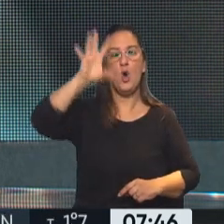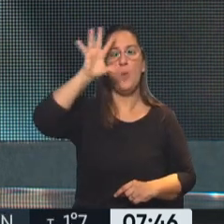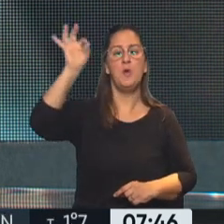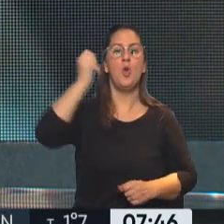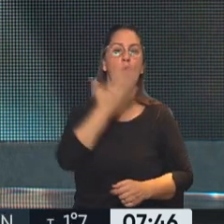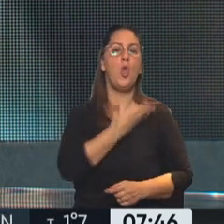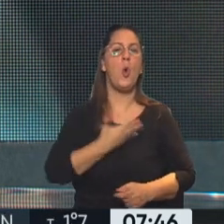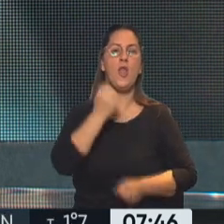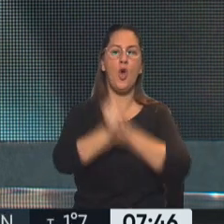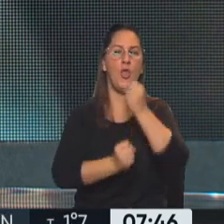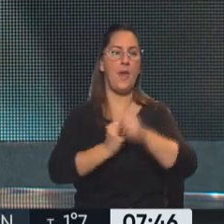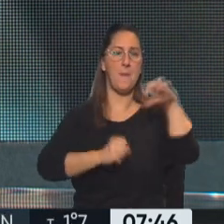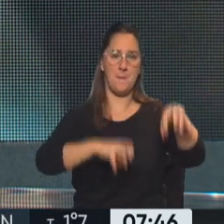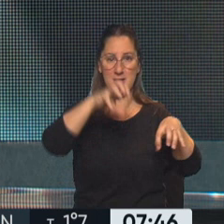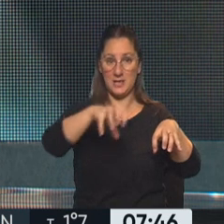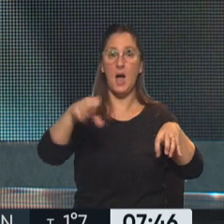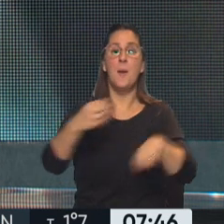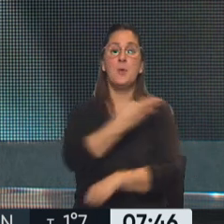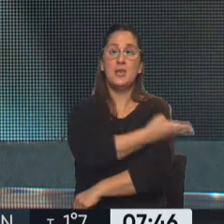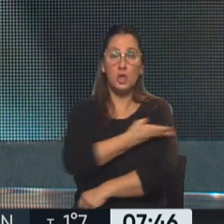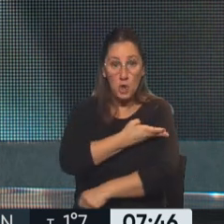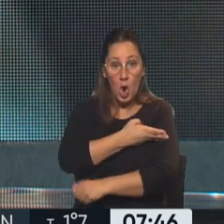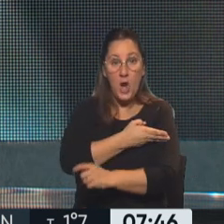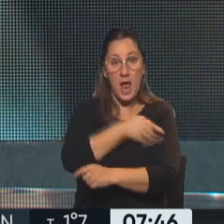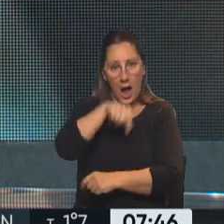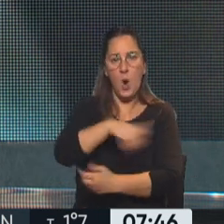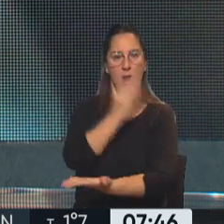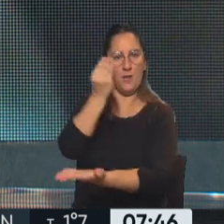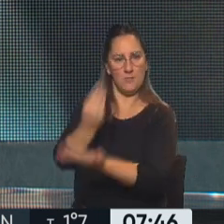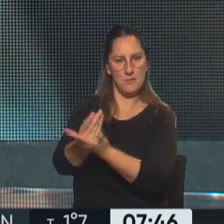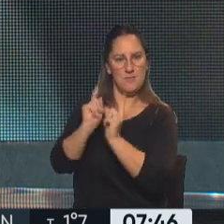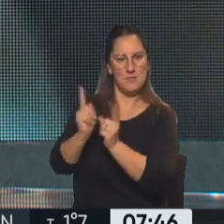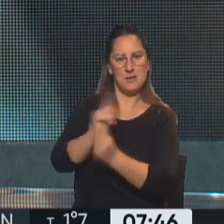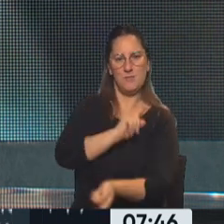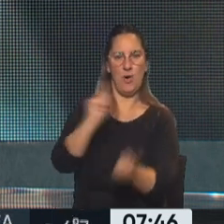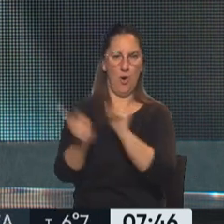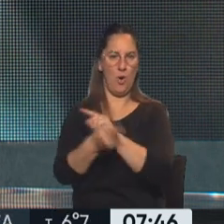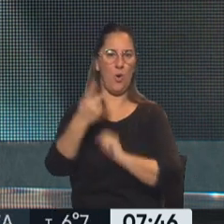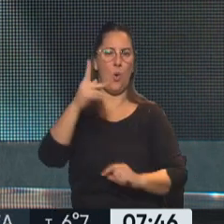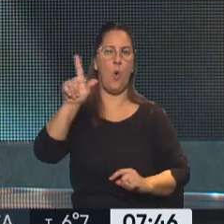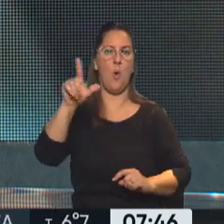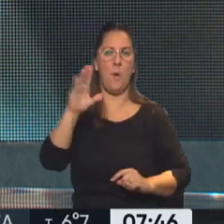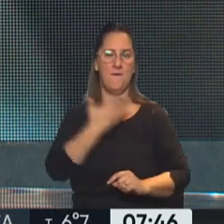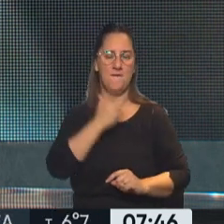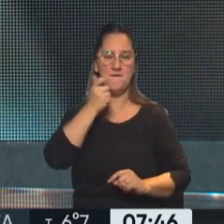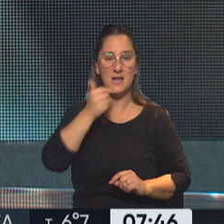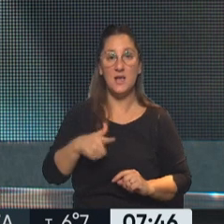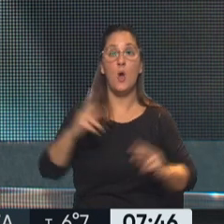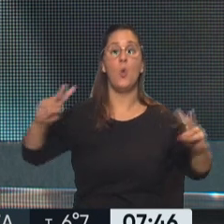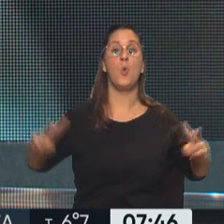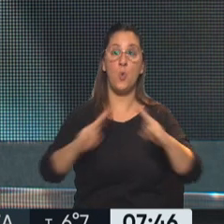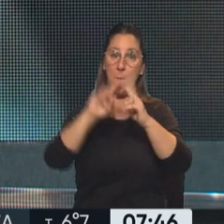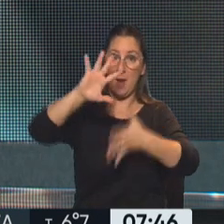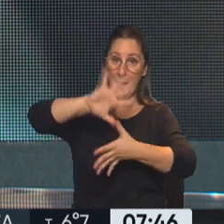de empresarios. ¿Por qué? Porque Daniel Scioli es el reemplazante de Matías Culfas, va a asumir cuando concluya la Cumbre de las